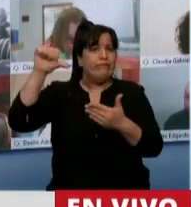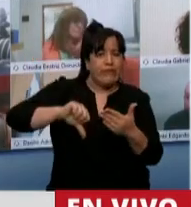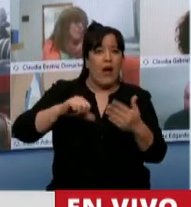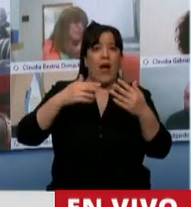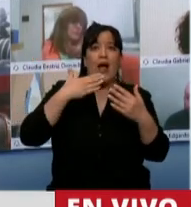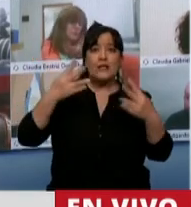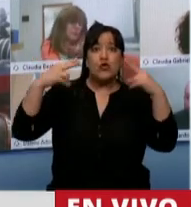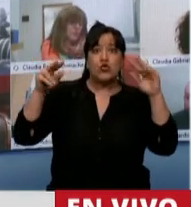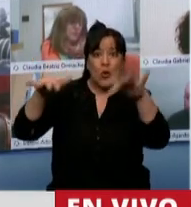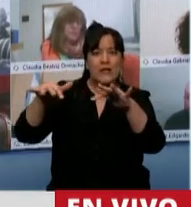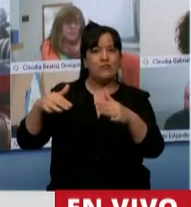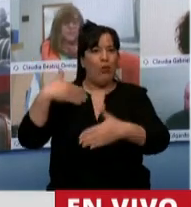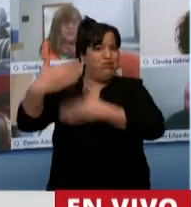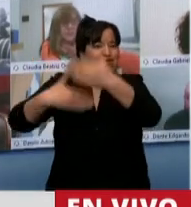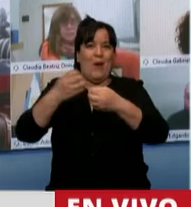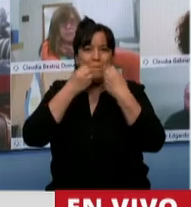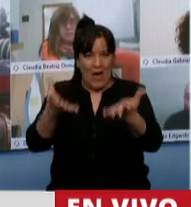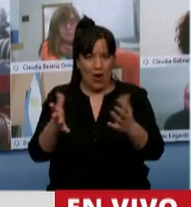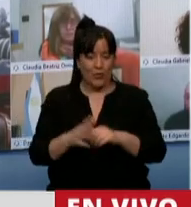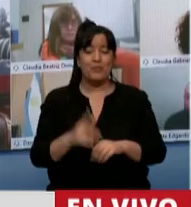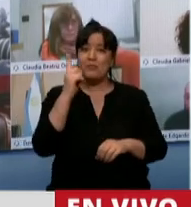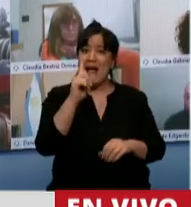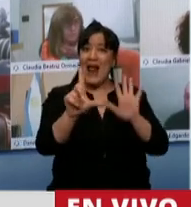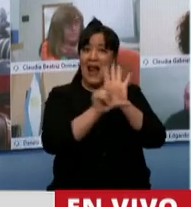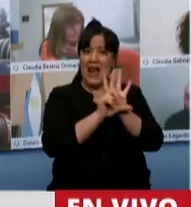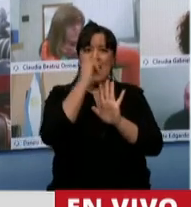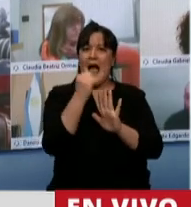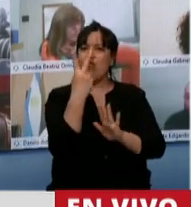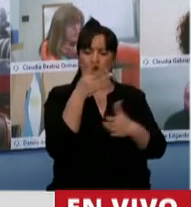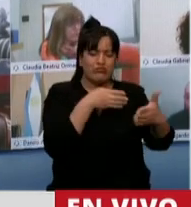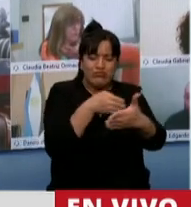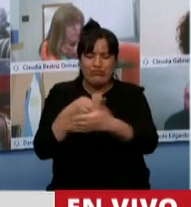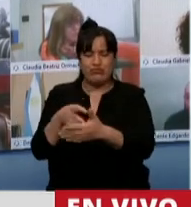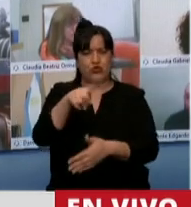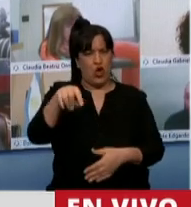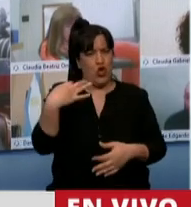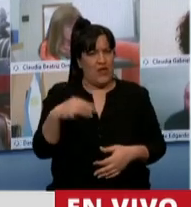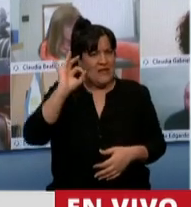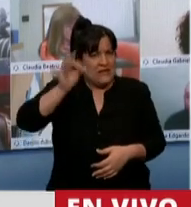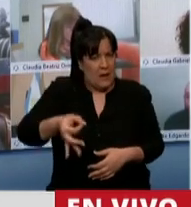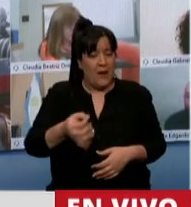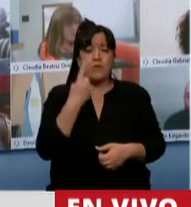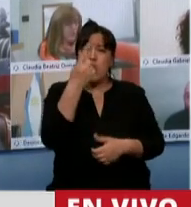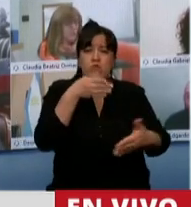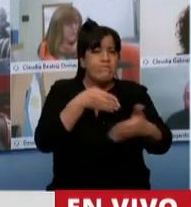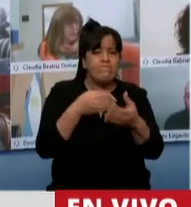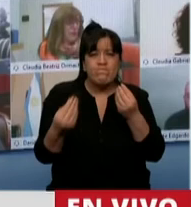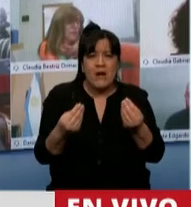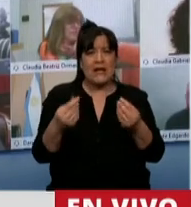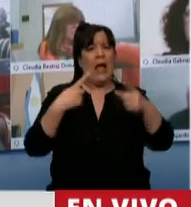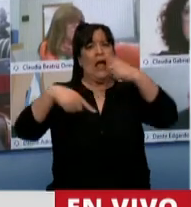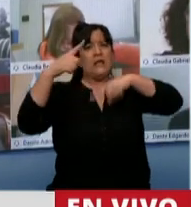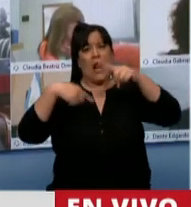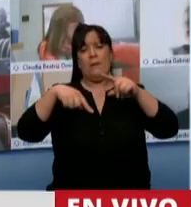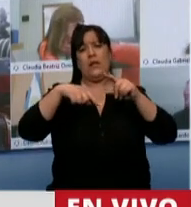Esta ley, como toda ley, tiene dos obstáculos de los cuales no debemos desentendernos. Por uno, el primero es el trámite